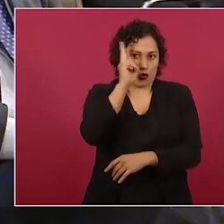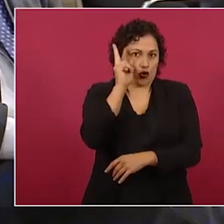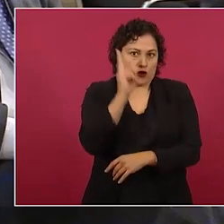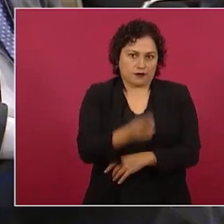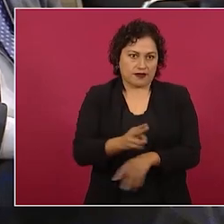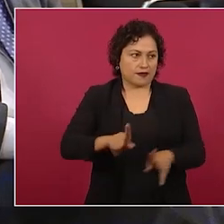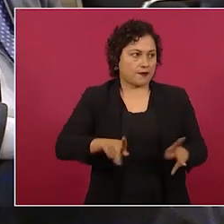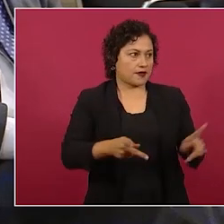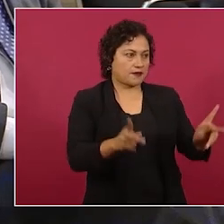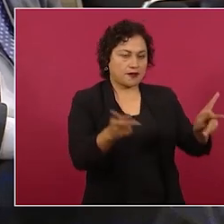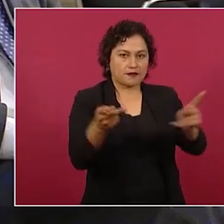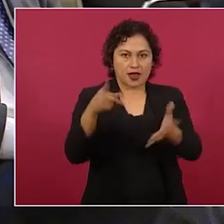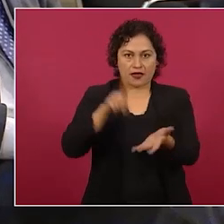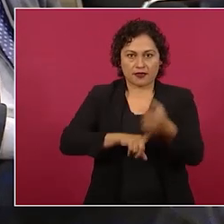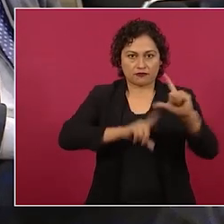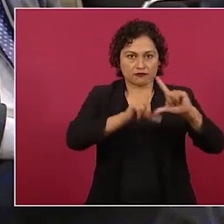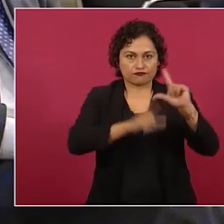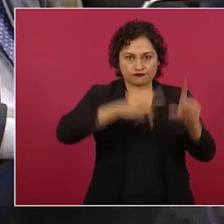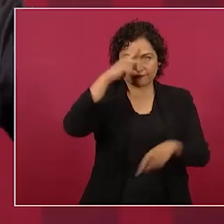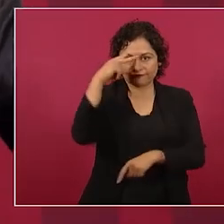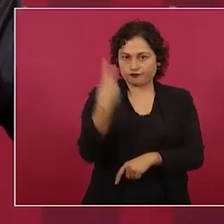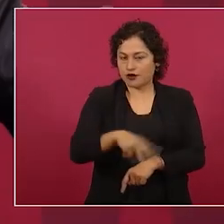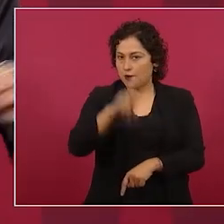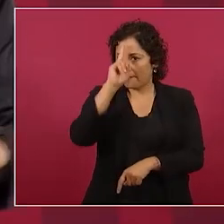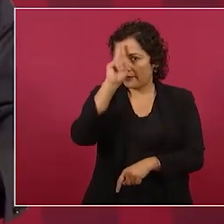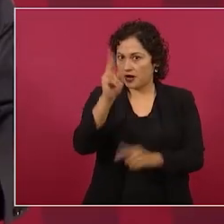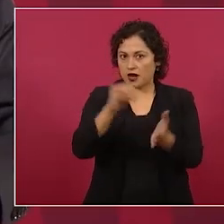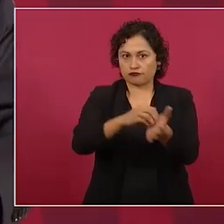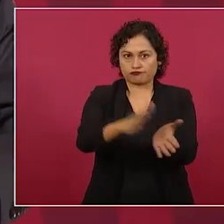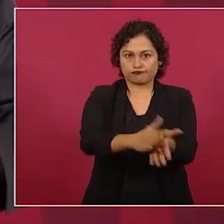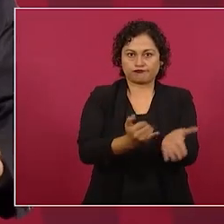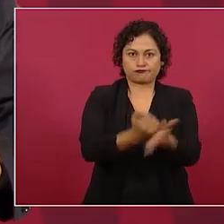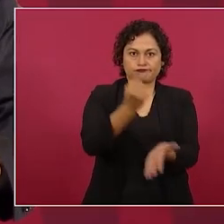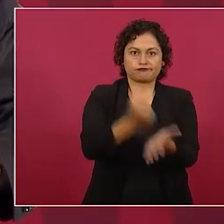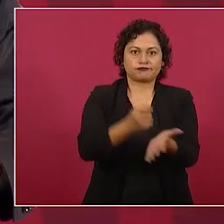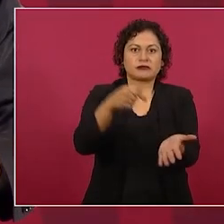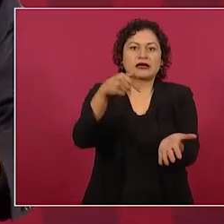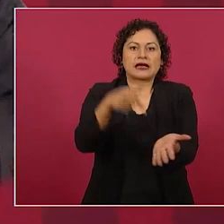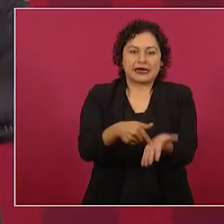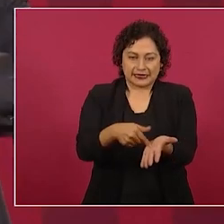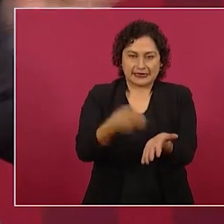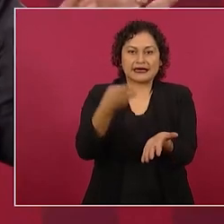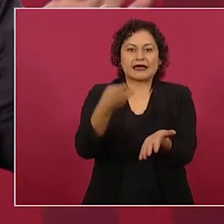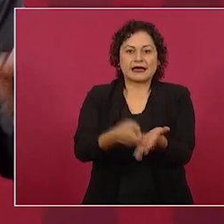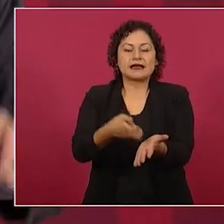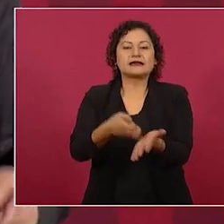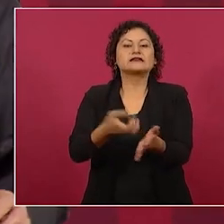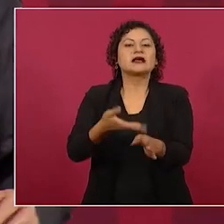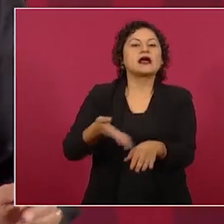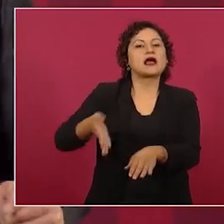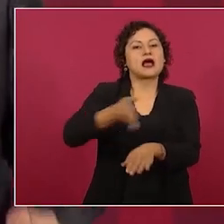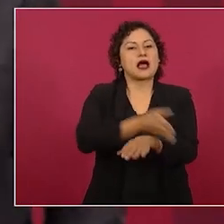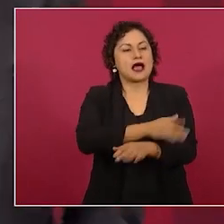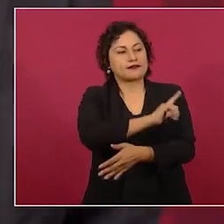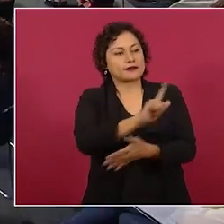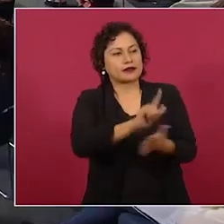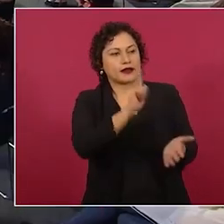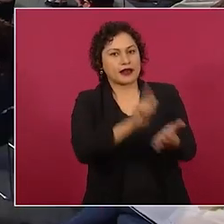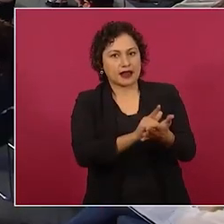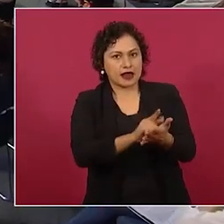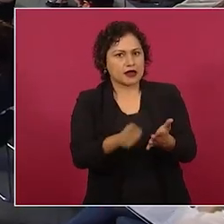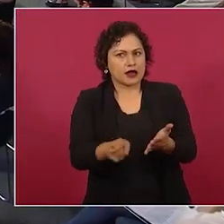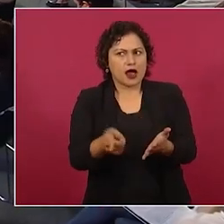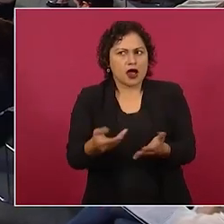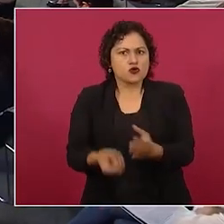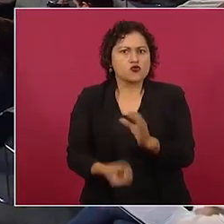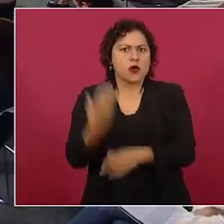comercialización en el país ese amparo era contra la anterior legislación por lo tanto ya queda sin efecto y por